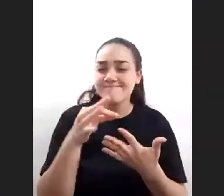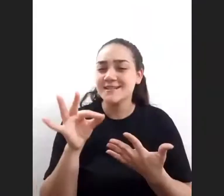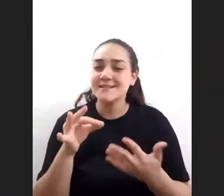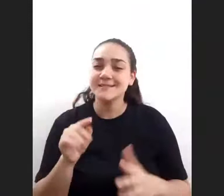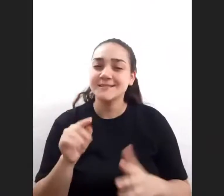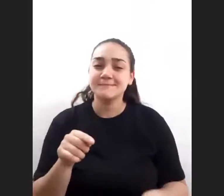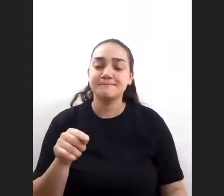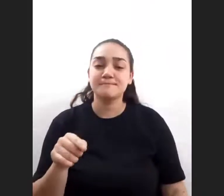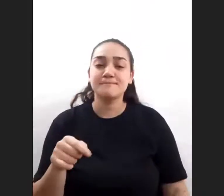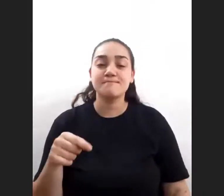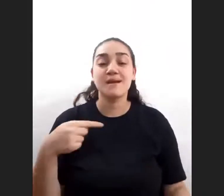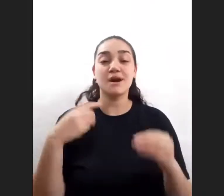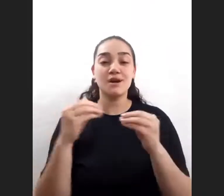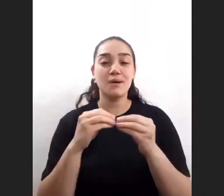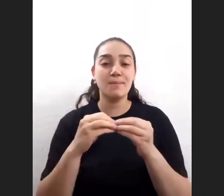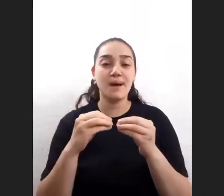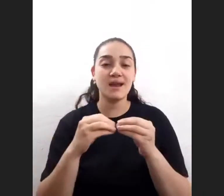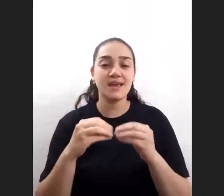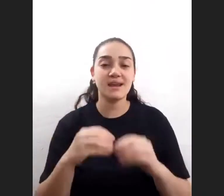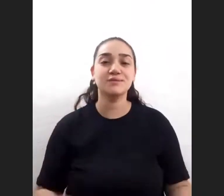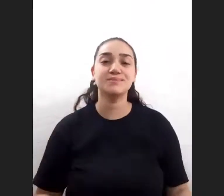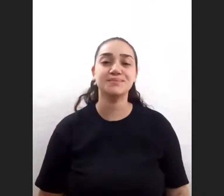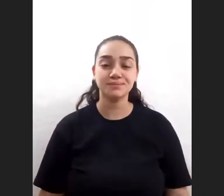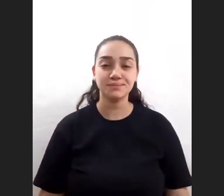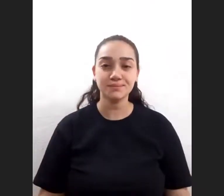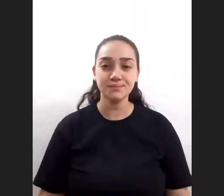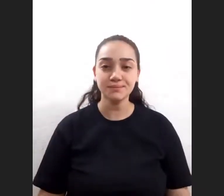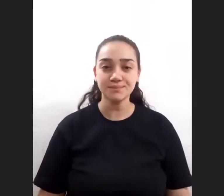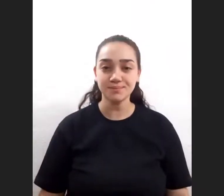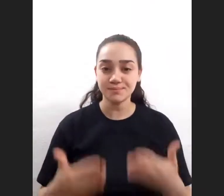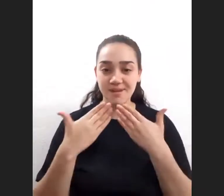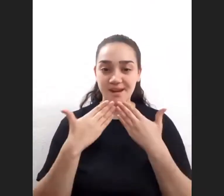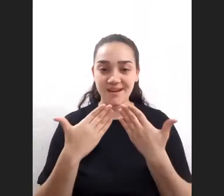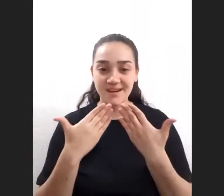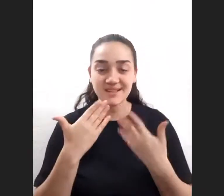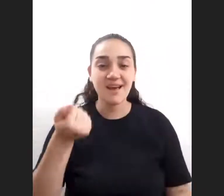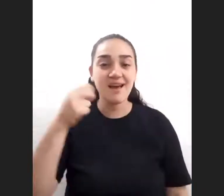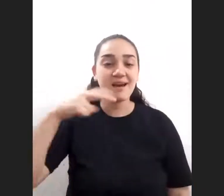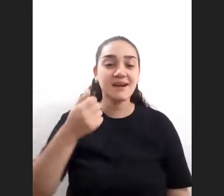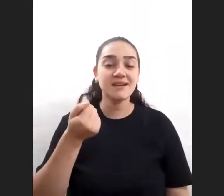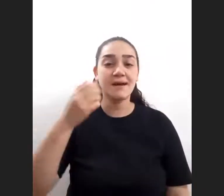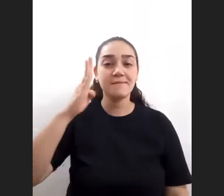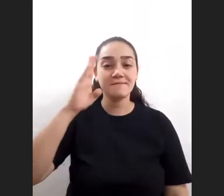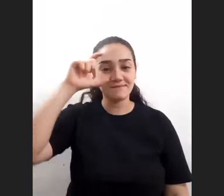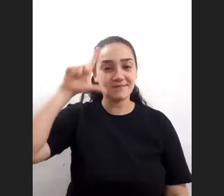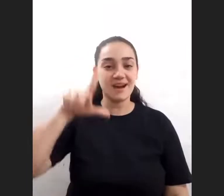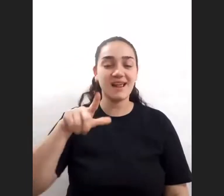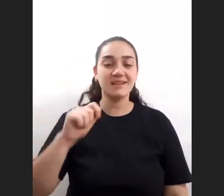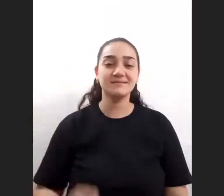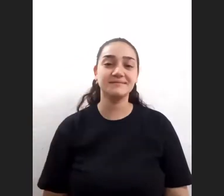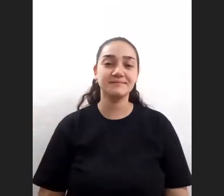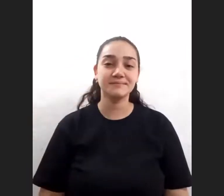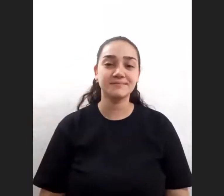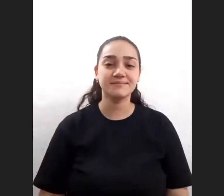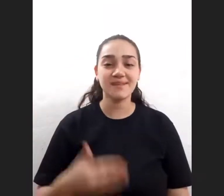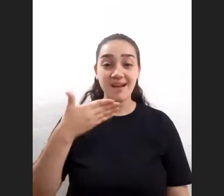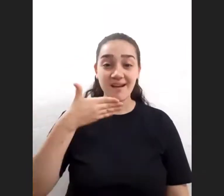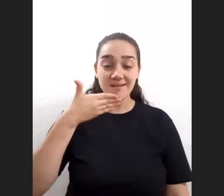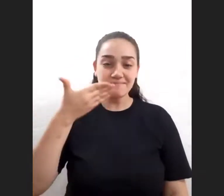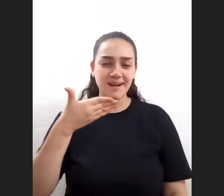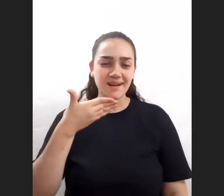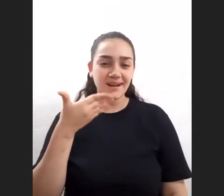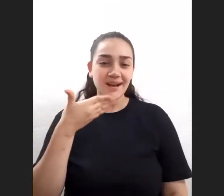compañera de la agencia gracias Anabel te cuento que el acento se te como que se te pone más